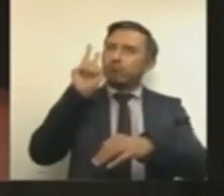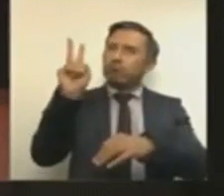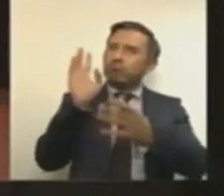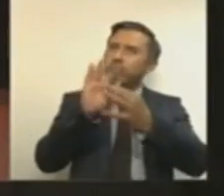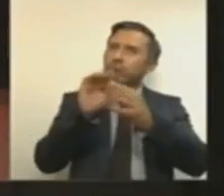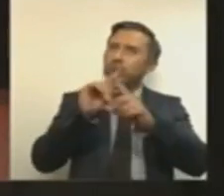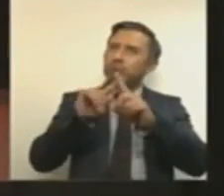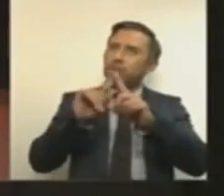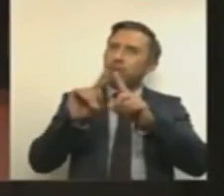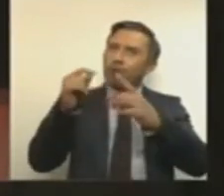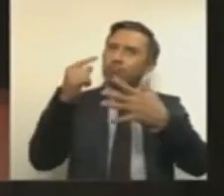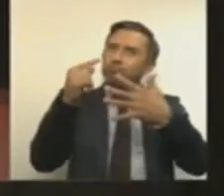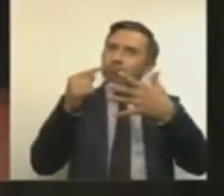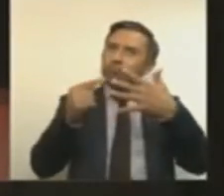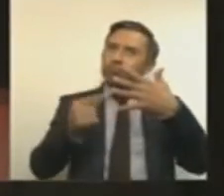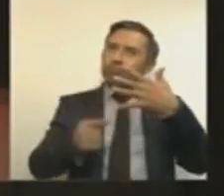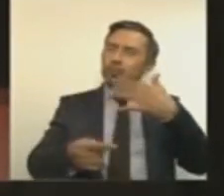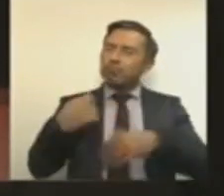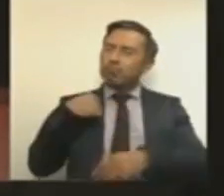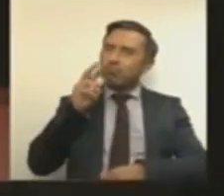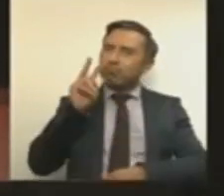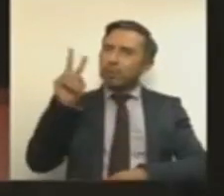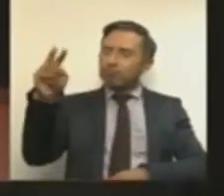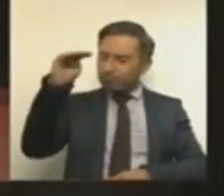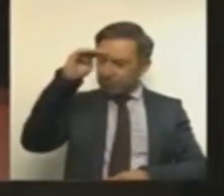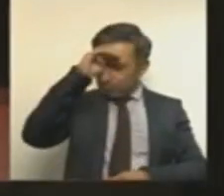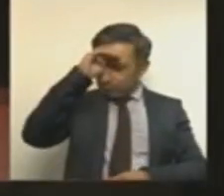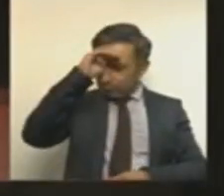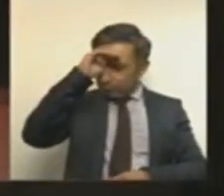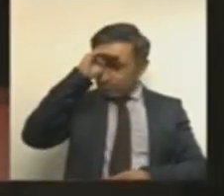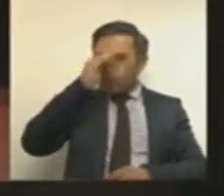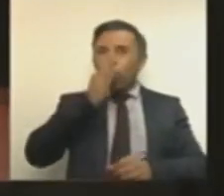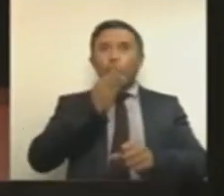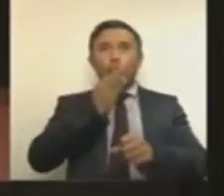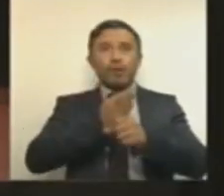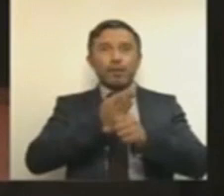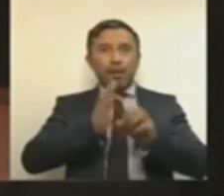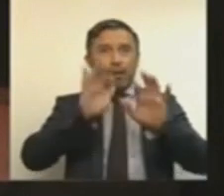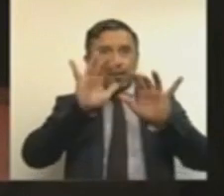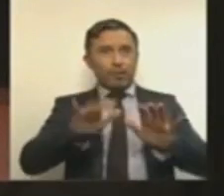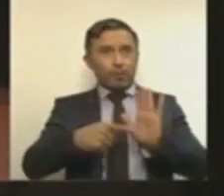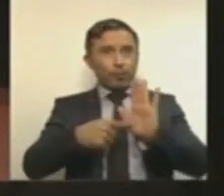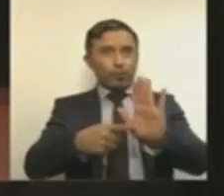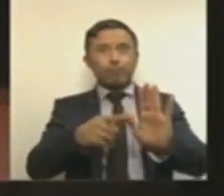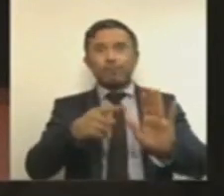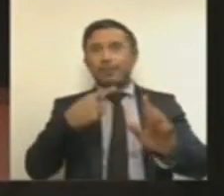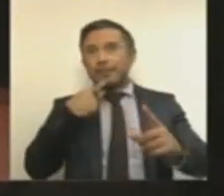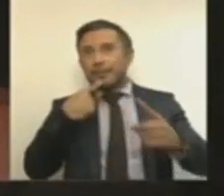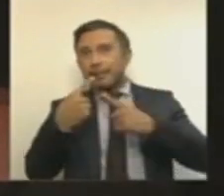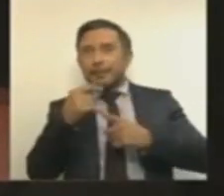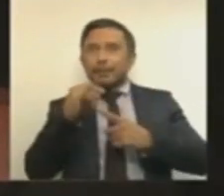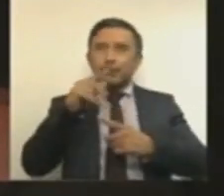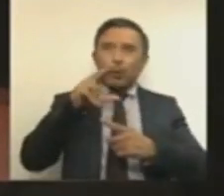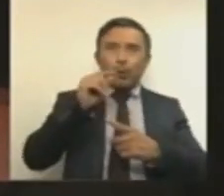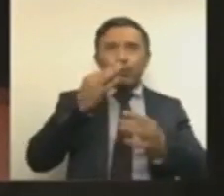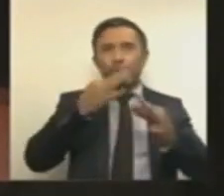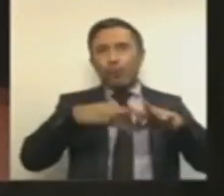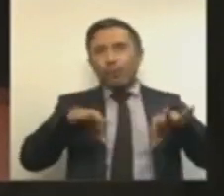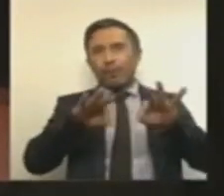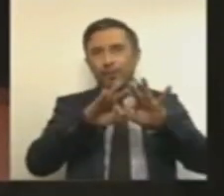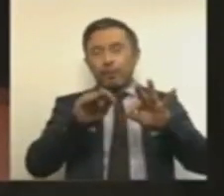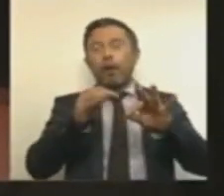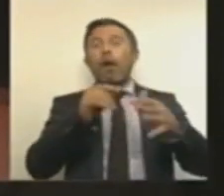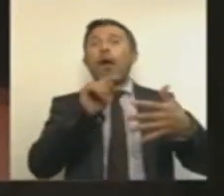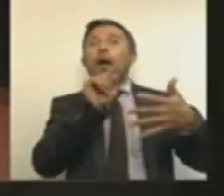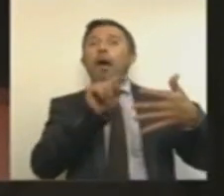sobre la pertinencia y el alcance del dictamen que estamos discutiendo. Algunas de ellas contienen